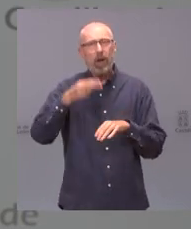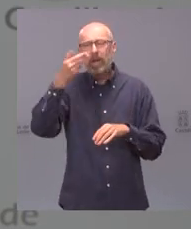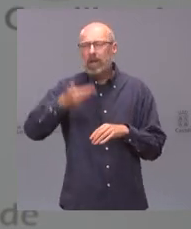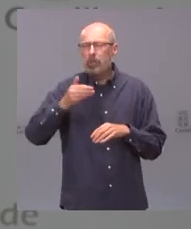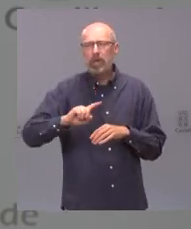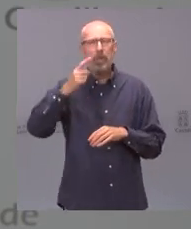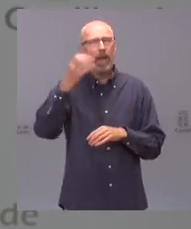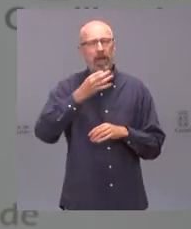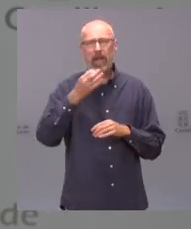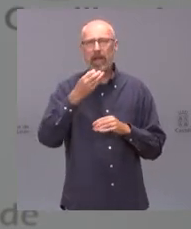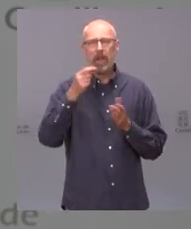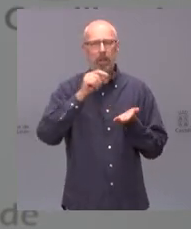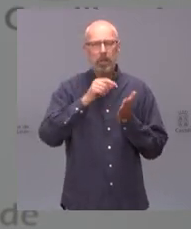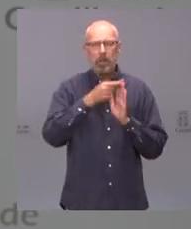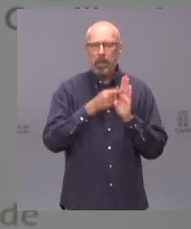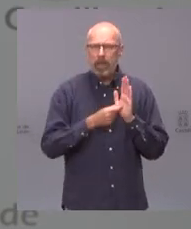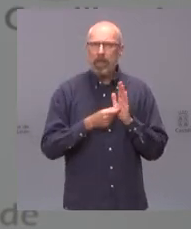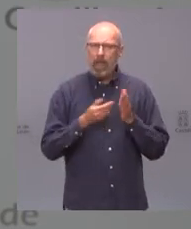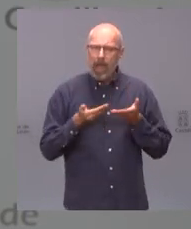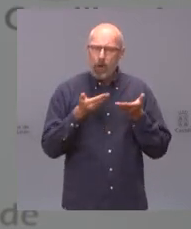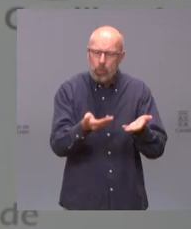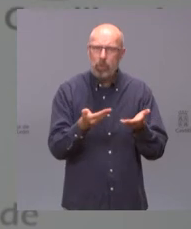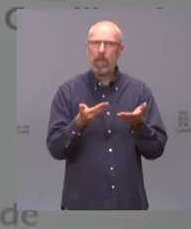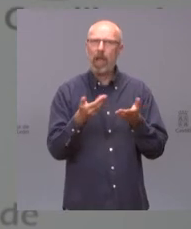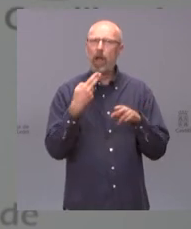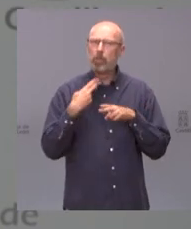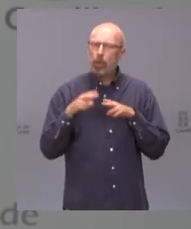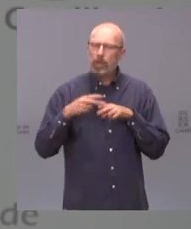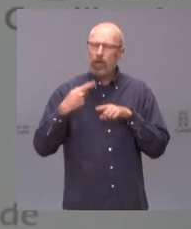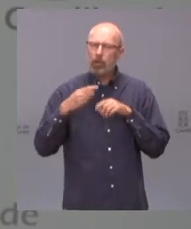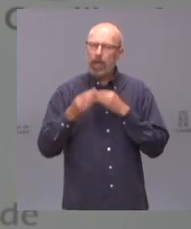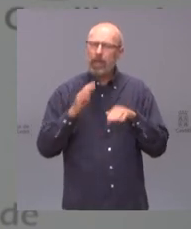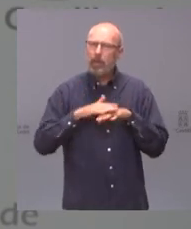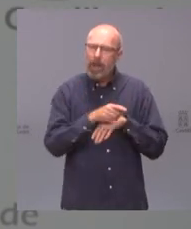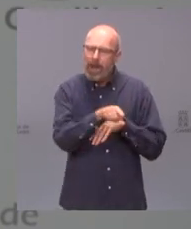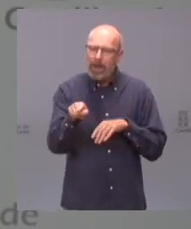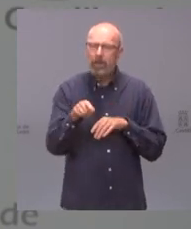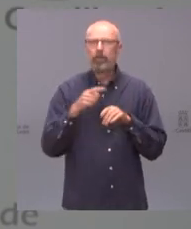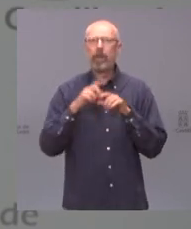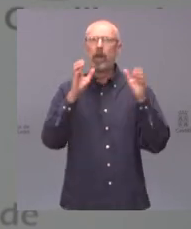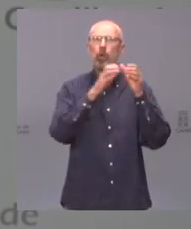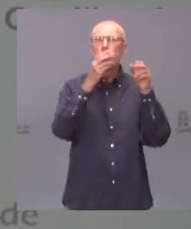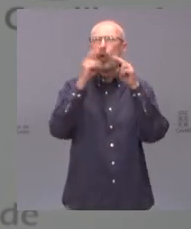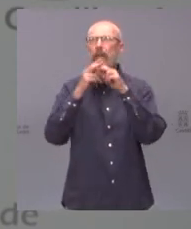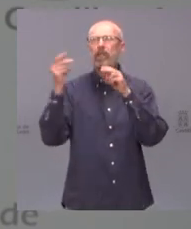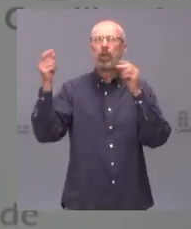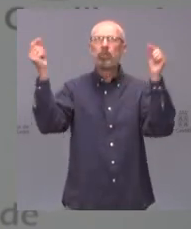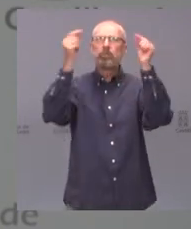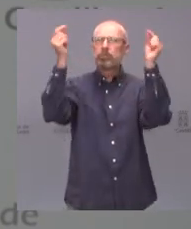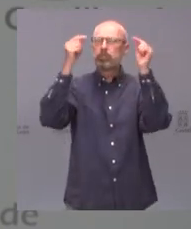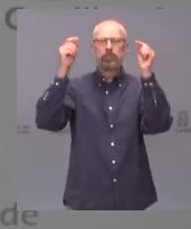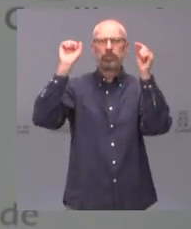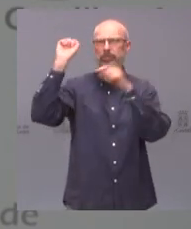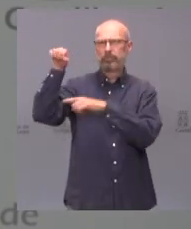cuáles son las ayudas cuáles son las políticas que las disputas de partidos políticos creo que hay que centrarse en lo